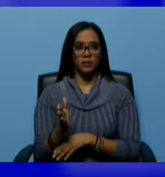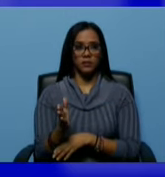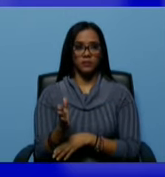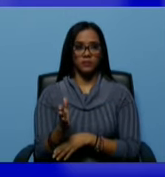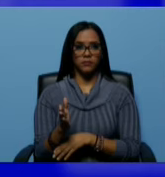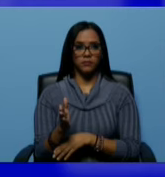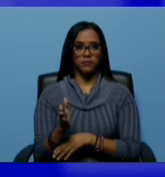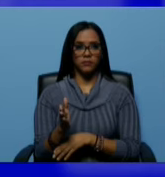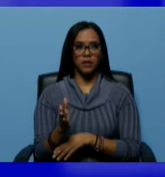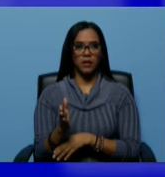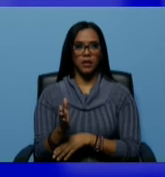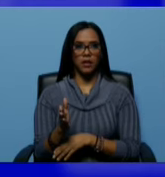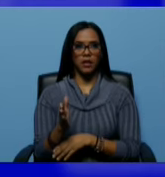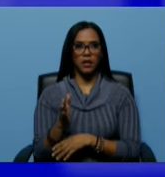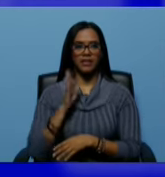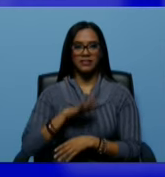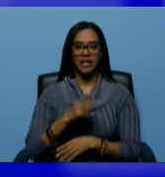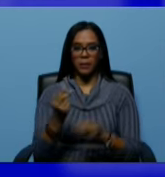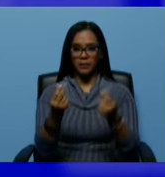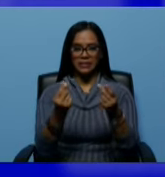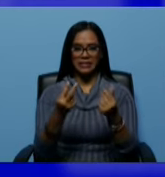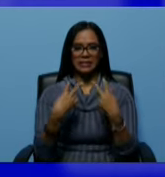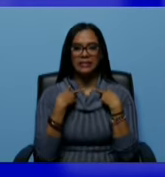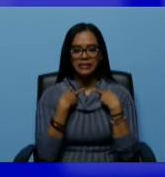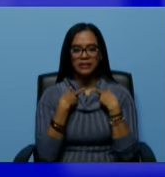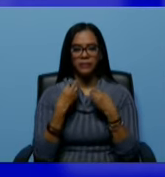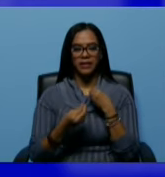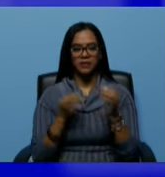nos quedamos sin un centavo para hacer nada